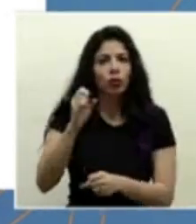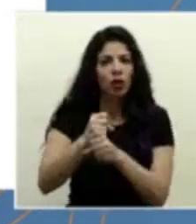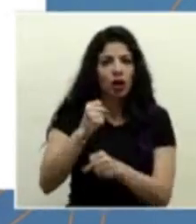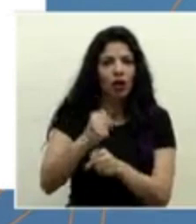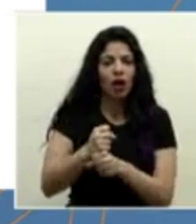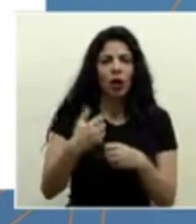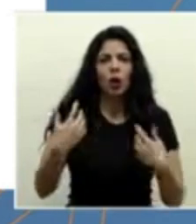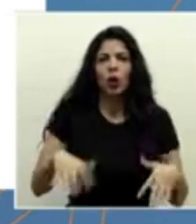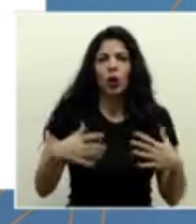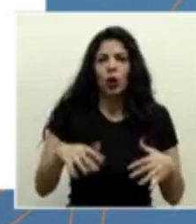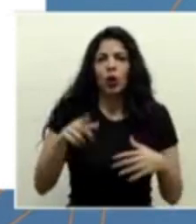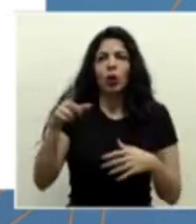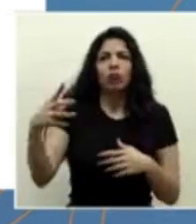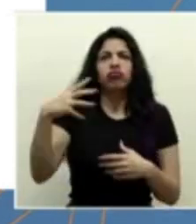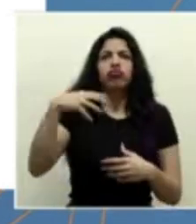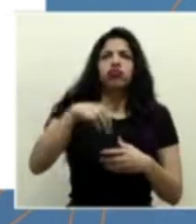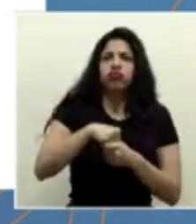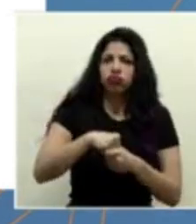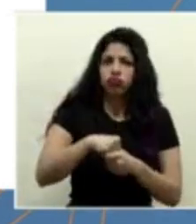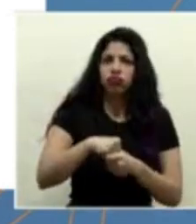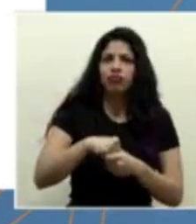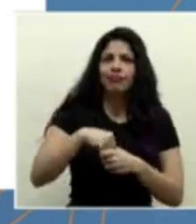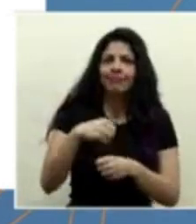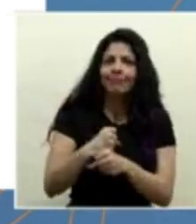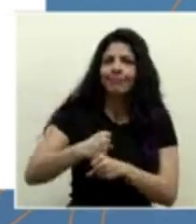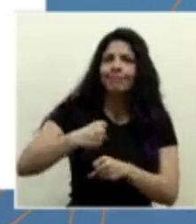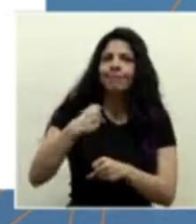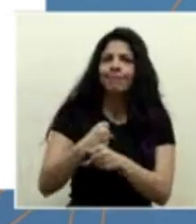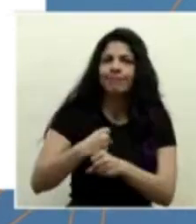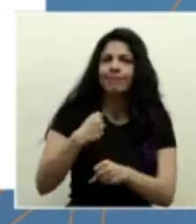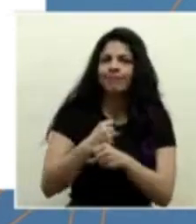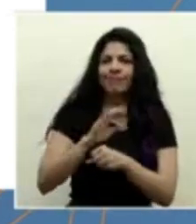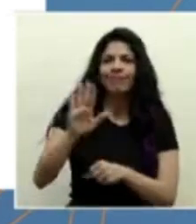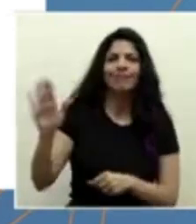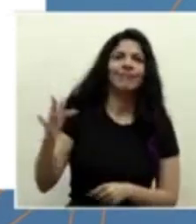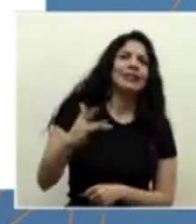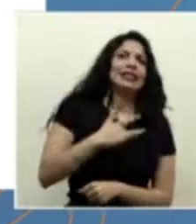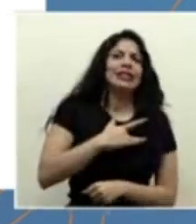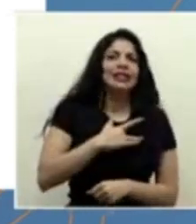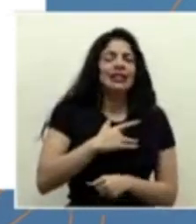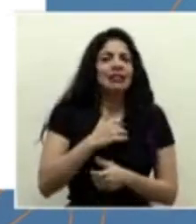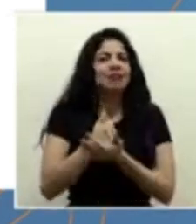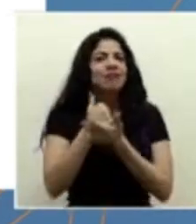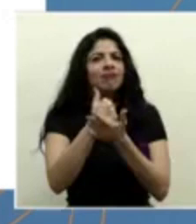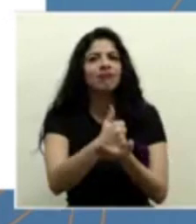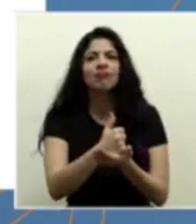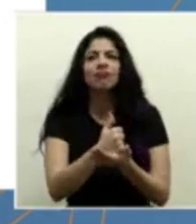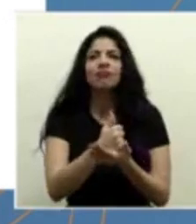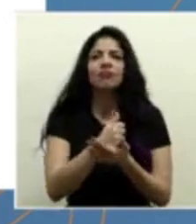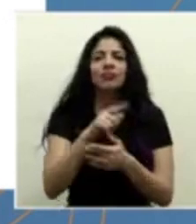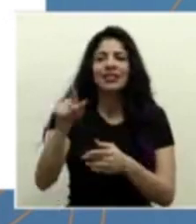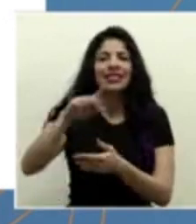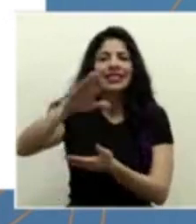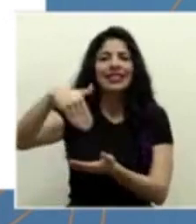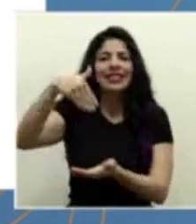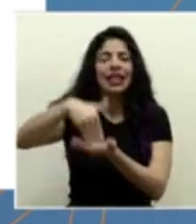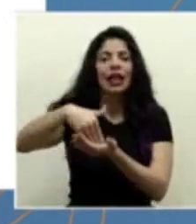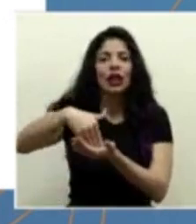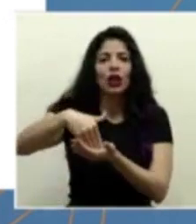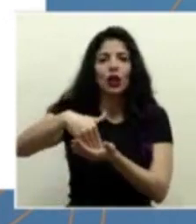es parte del quehacer, de la pasión de ellos, que es del Centro